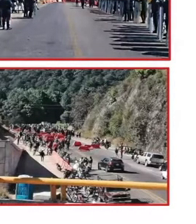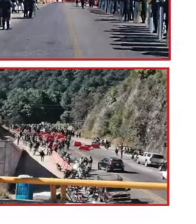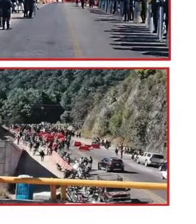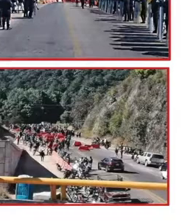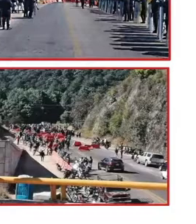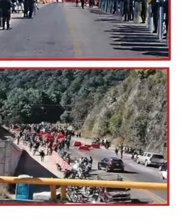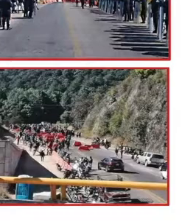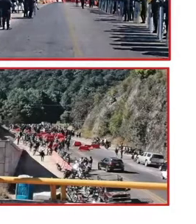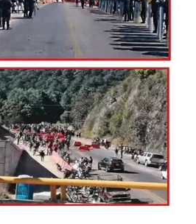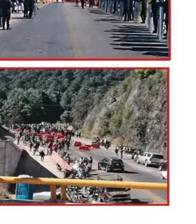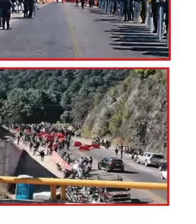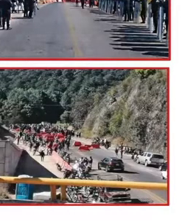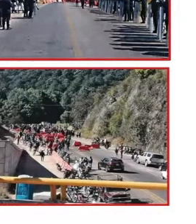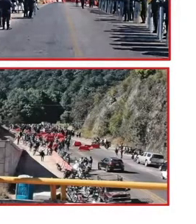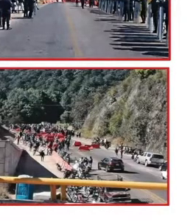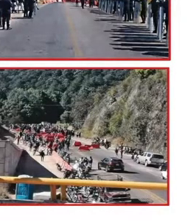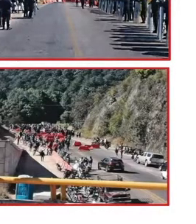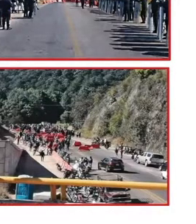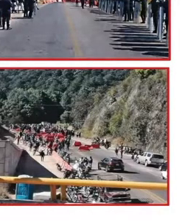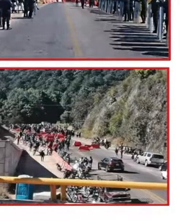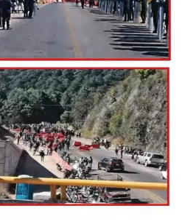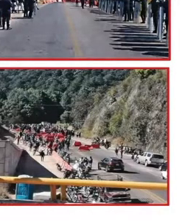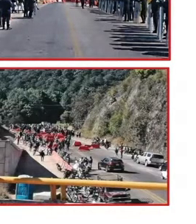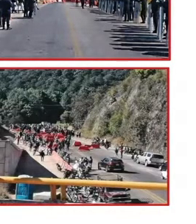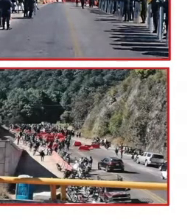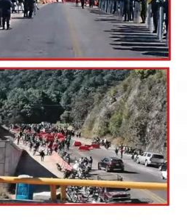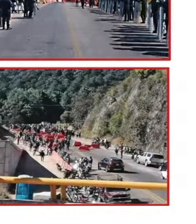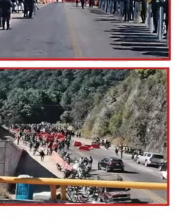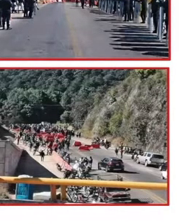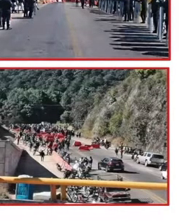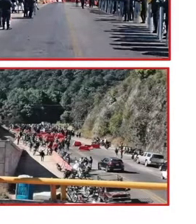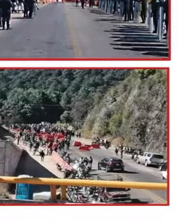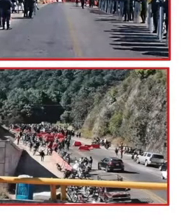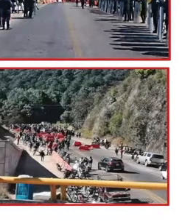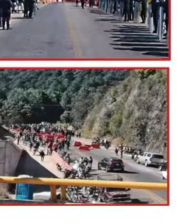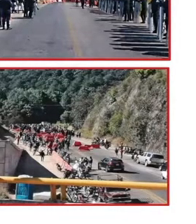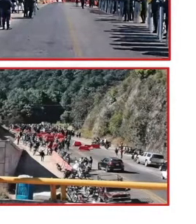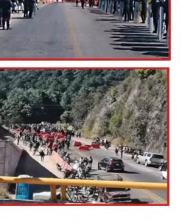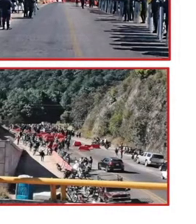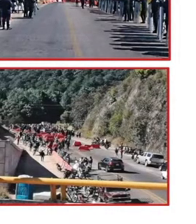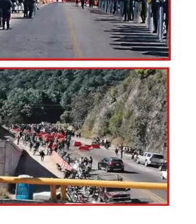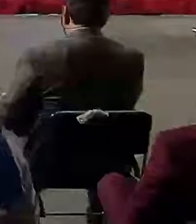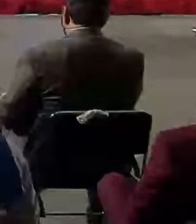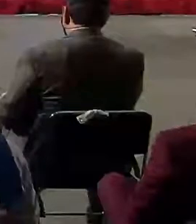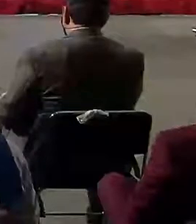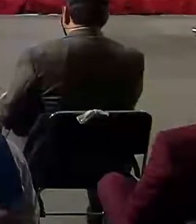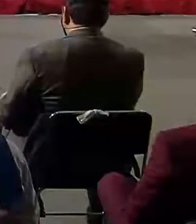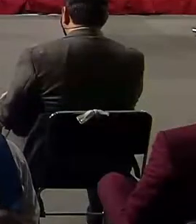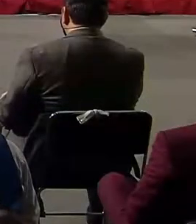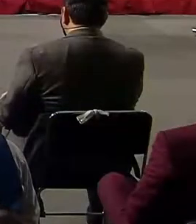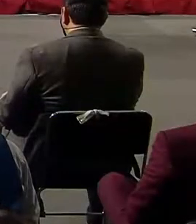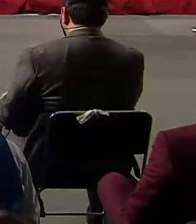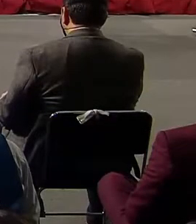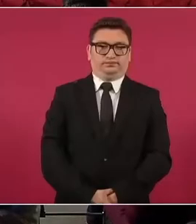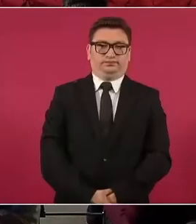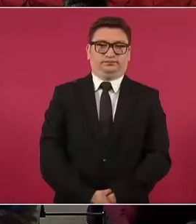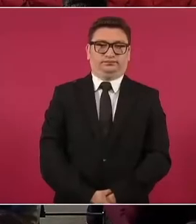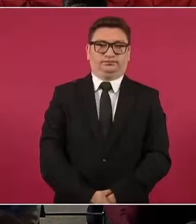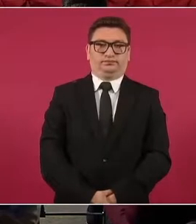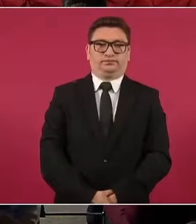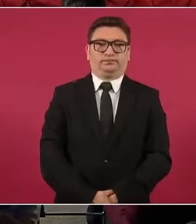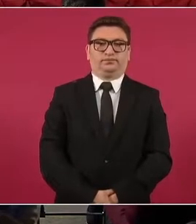muerte a esta persona. Ya se le dictó la vinculación a proceso y la medida cautelar de prisión preventiva